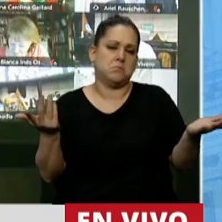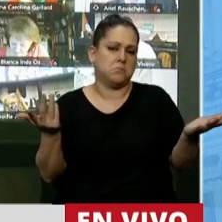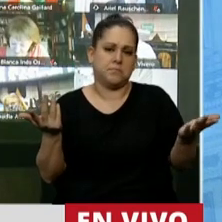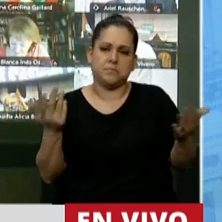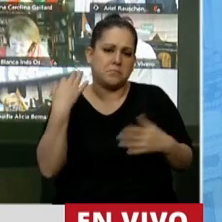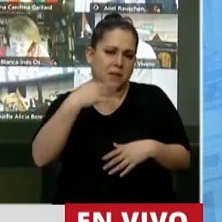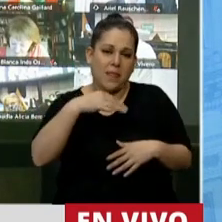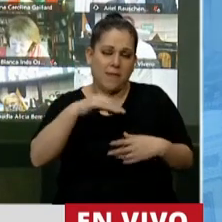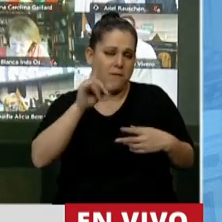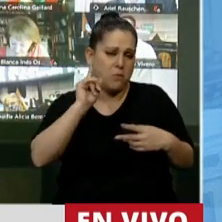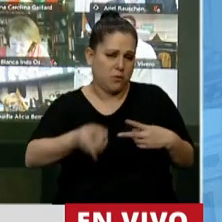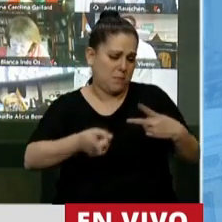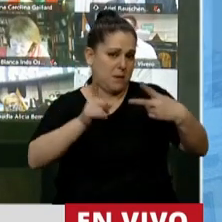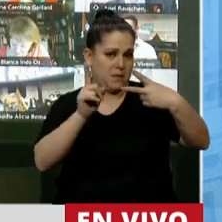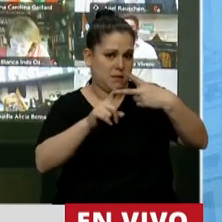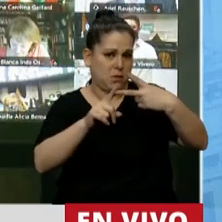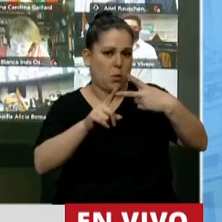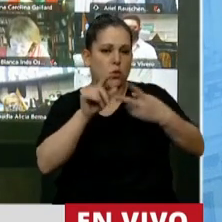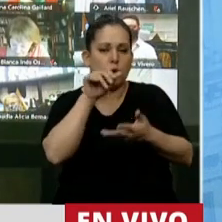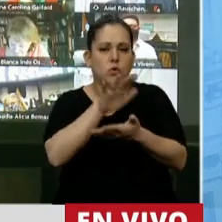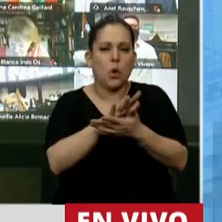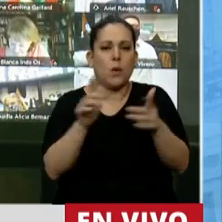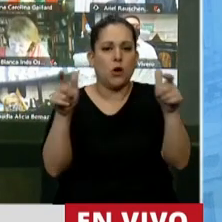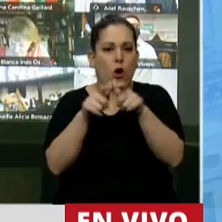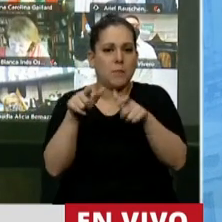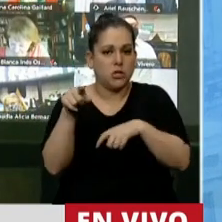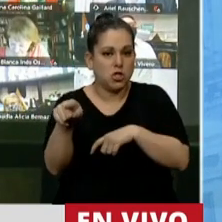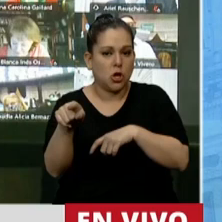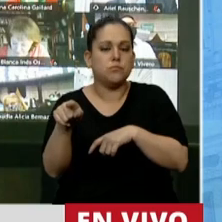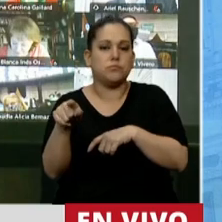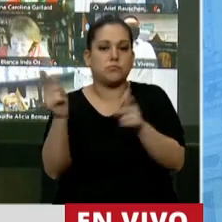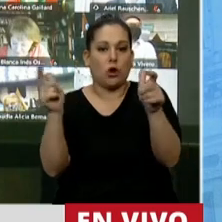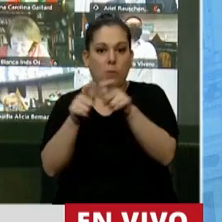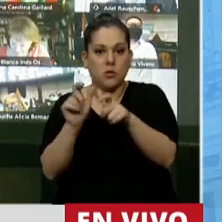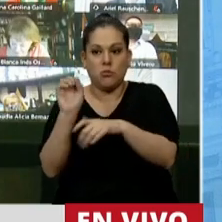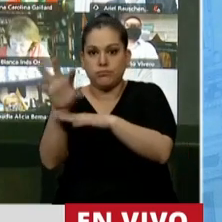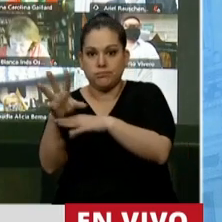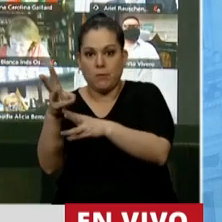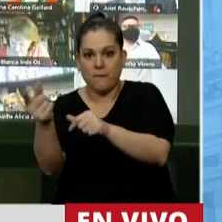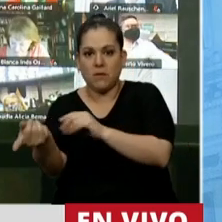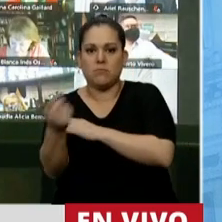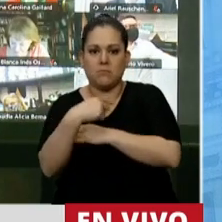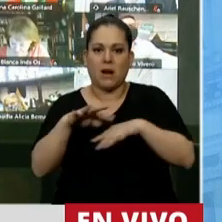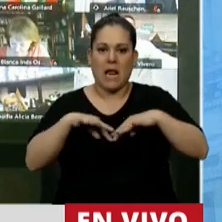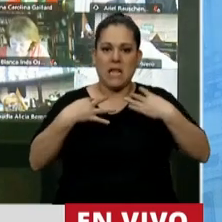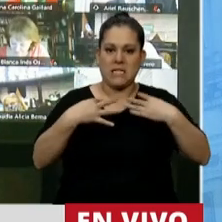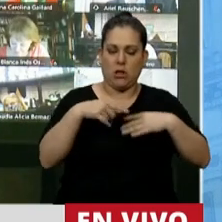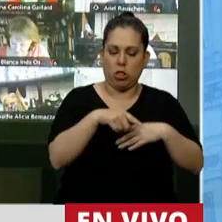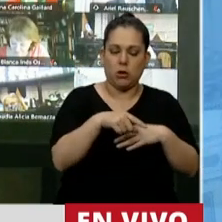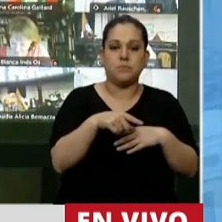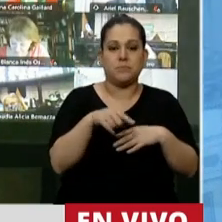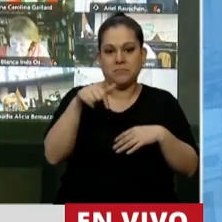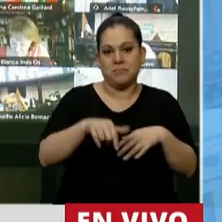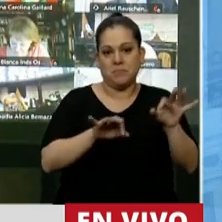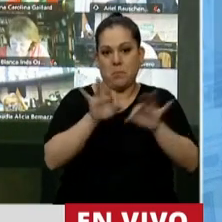también tenemos que hacer algo, Presidente, respecto al tránsito de la comisión al recinto. Miren, este proyecto, señor